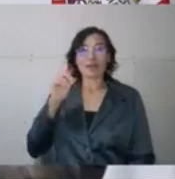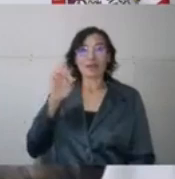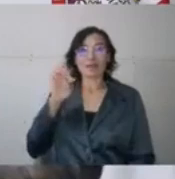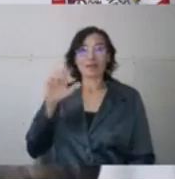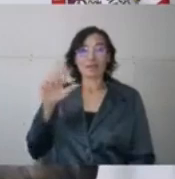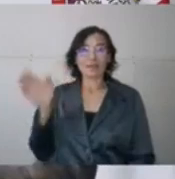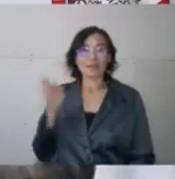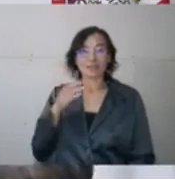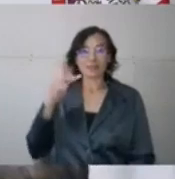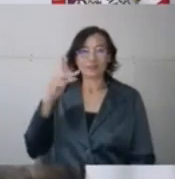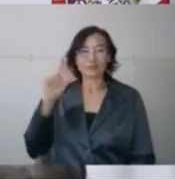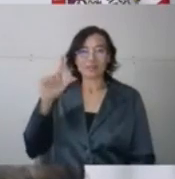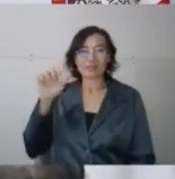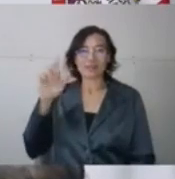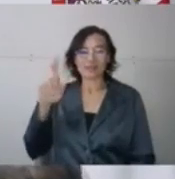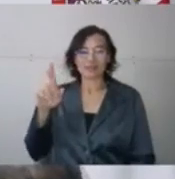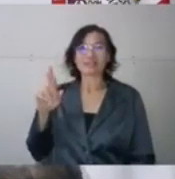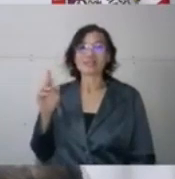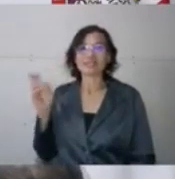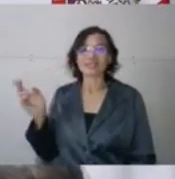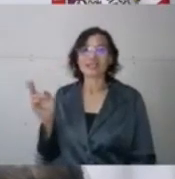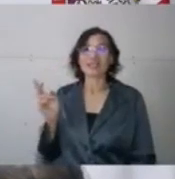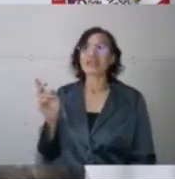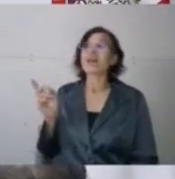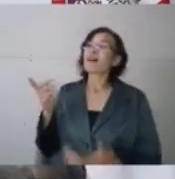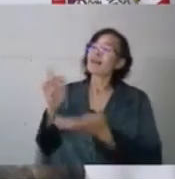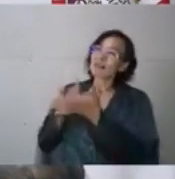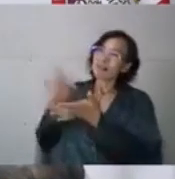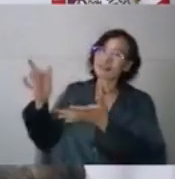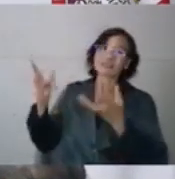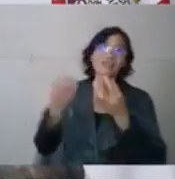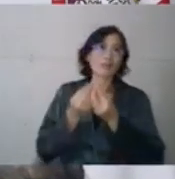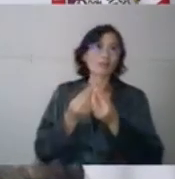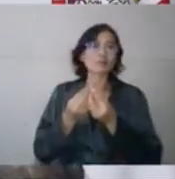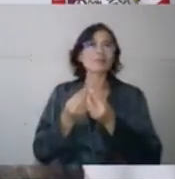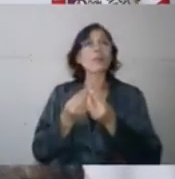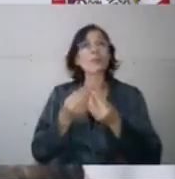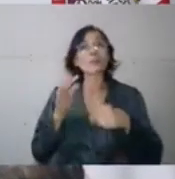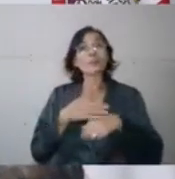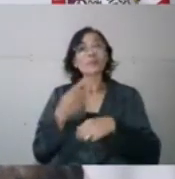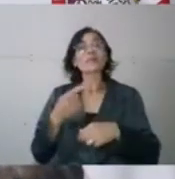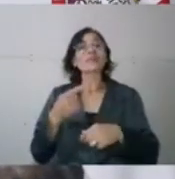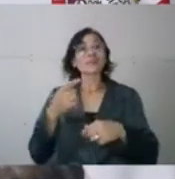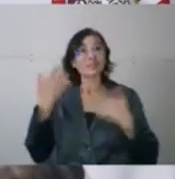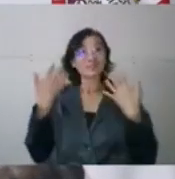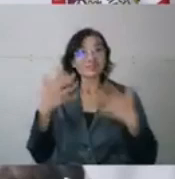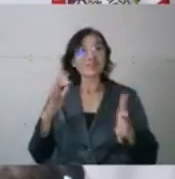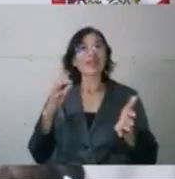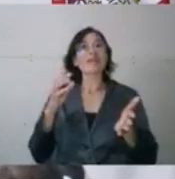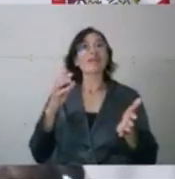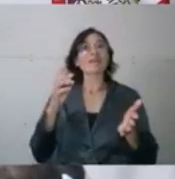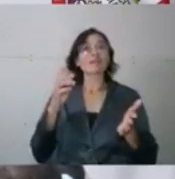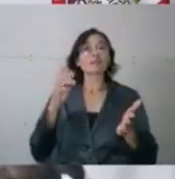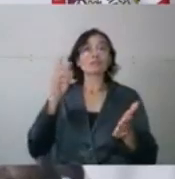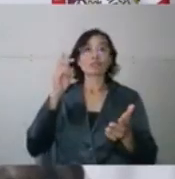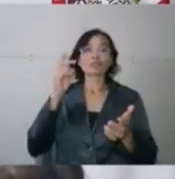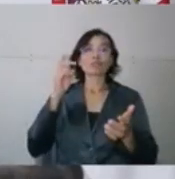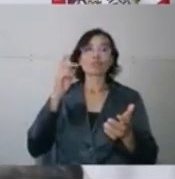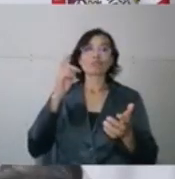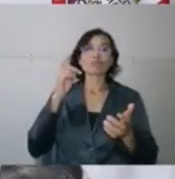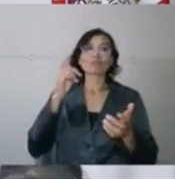porque por fin en el Boulevard Aguacaliente tenemos transporte público de primer nivel